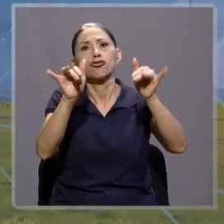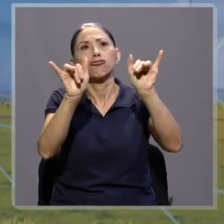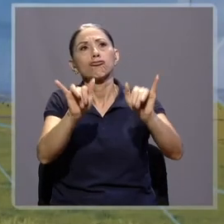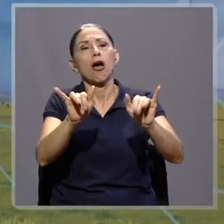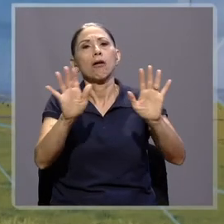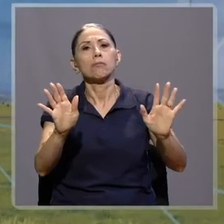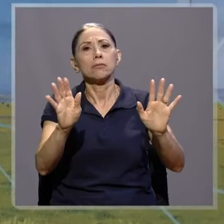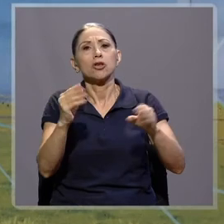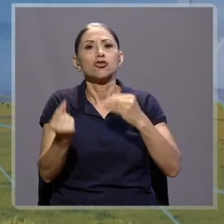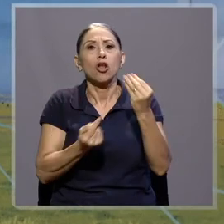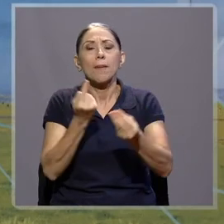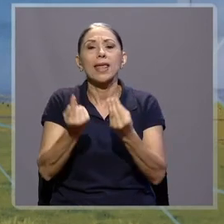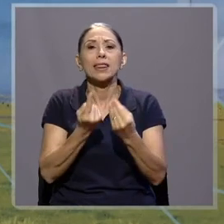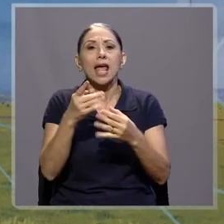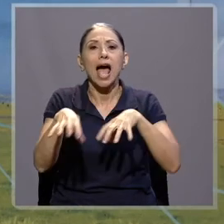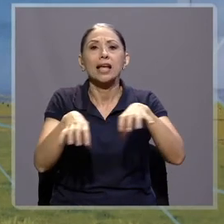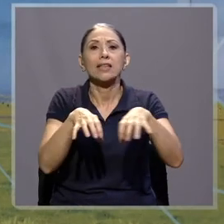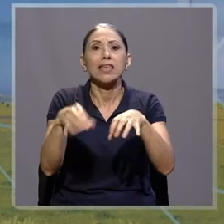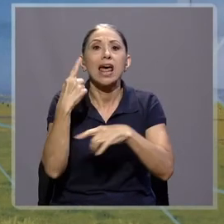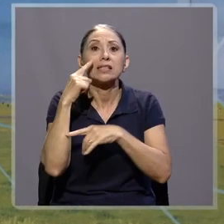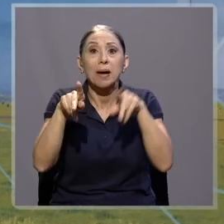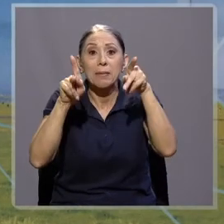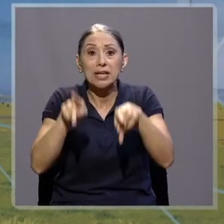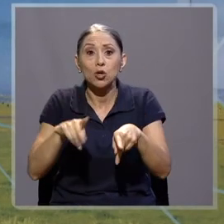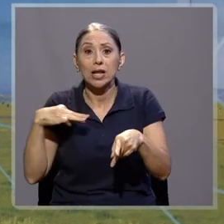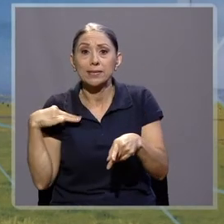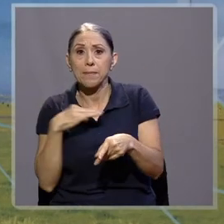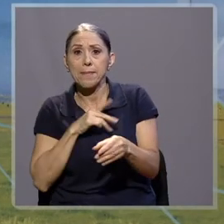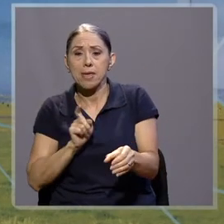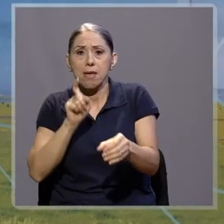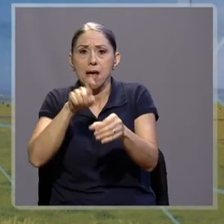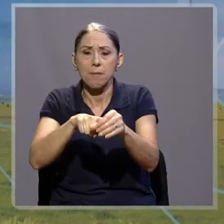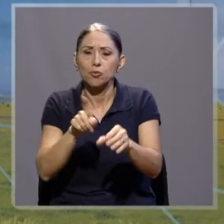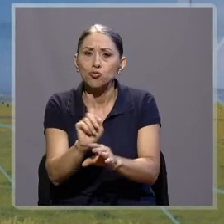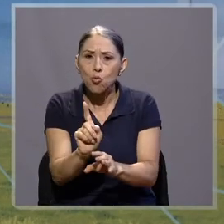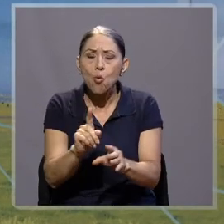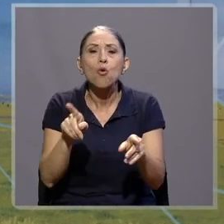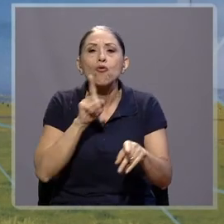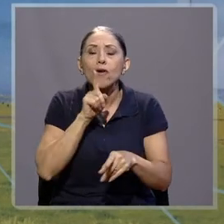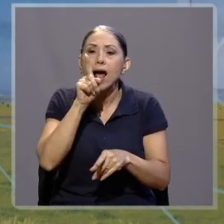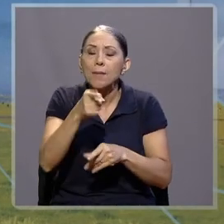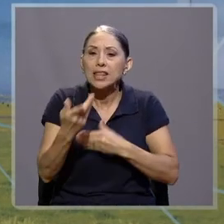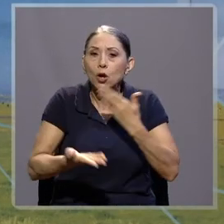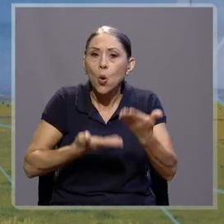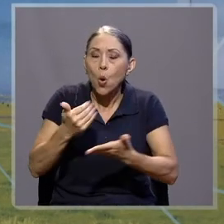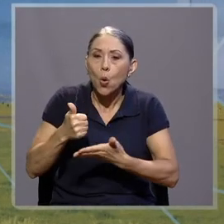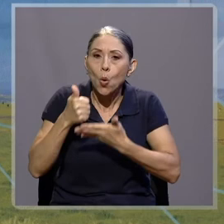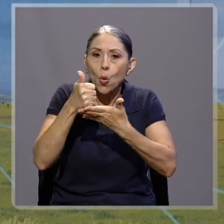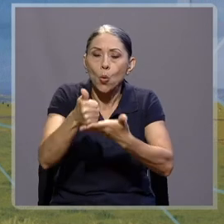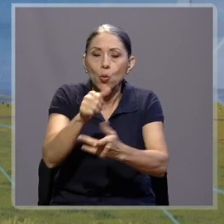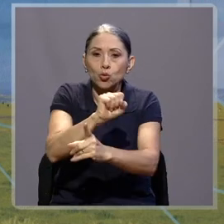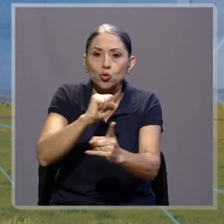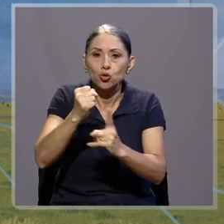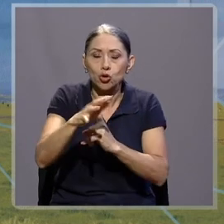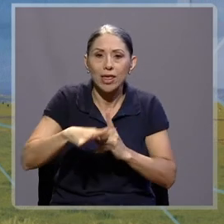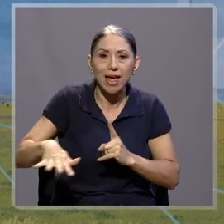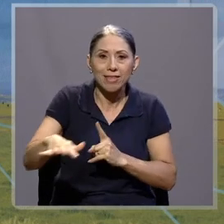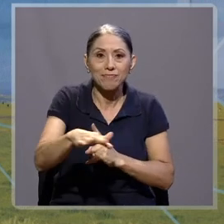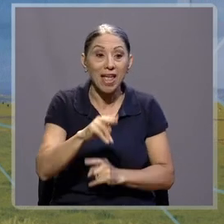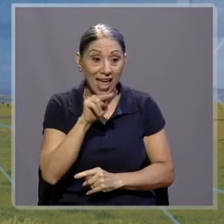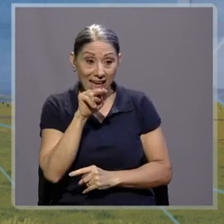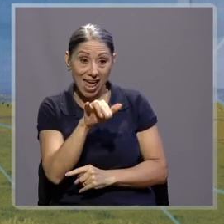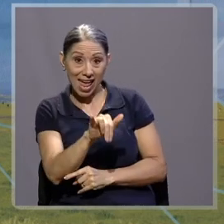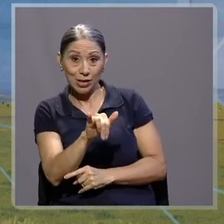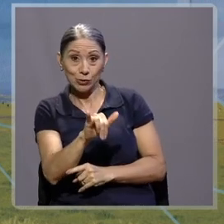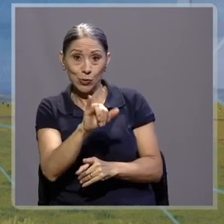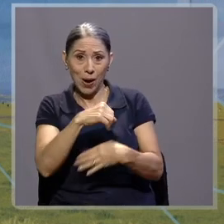actividades para sus agremiados, sino que realmente contribuyan con la sociedad y eso ha hecho el colegio en este y otros